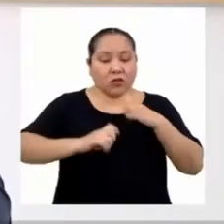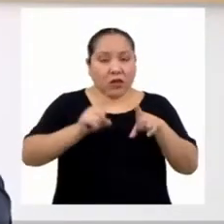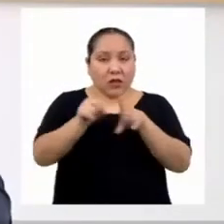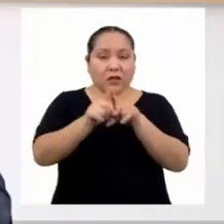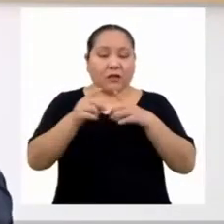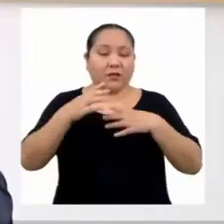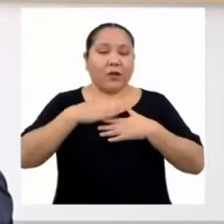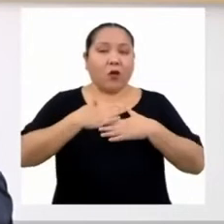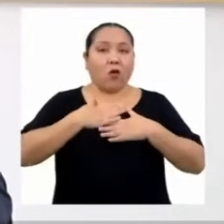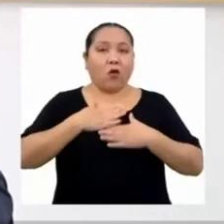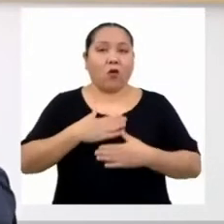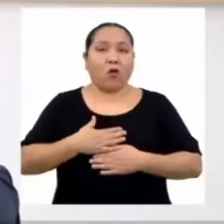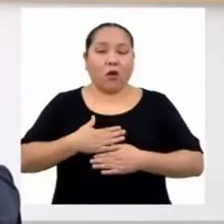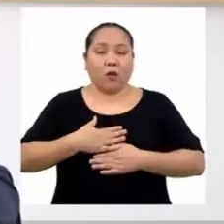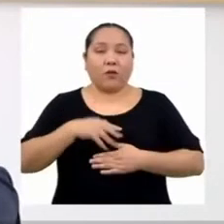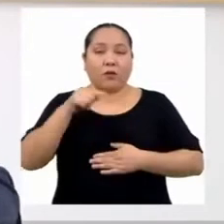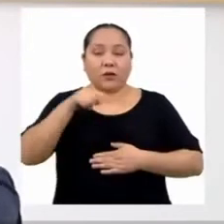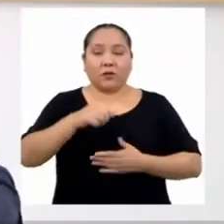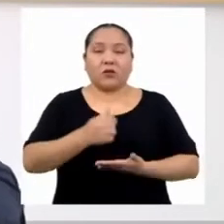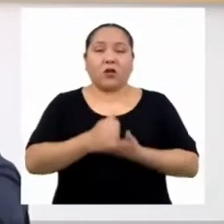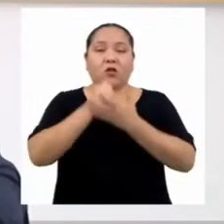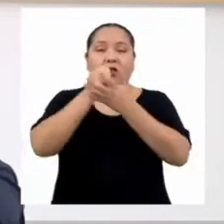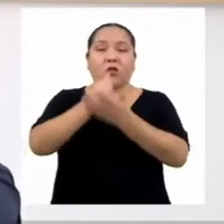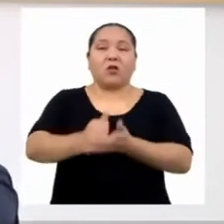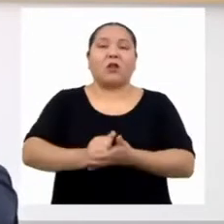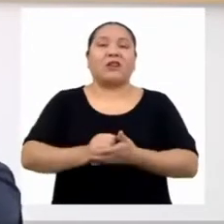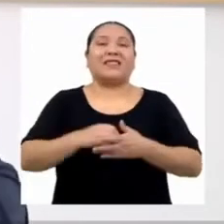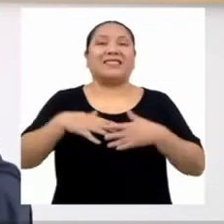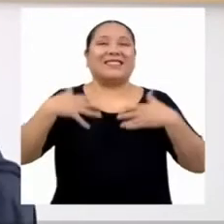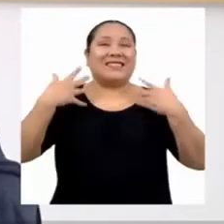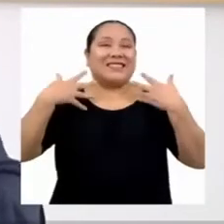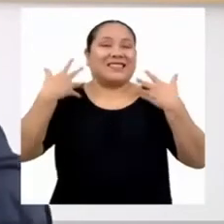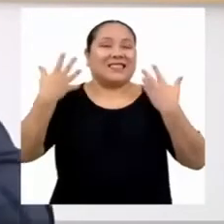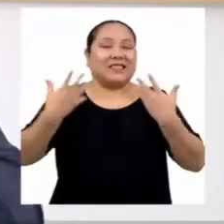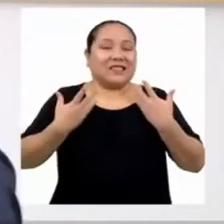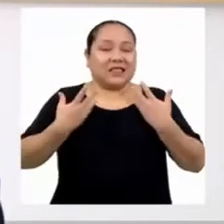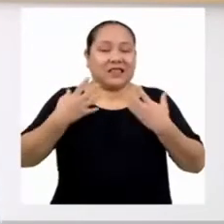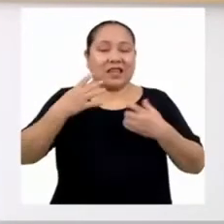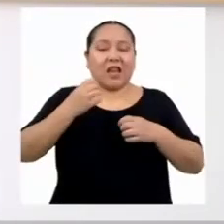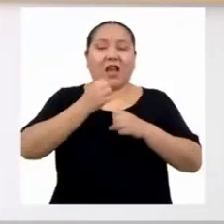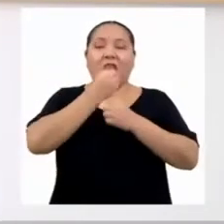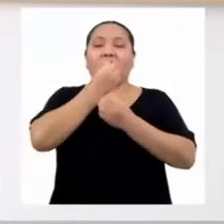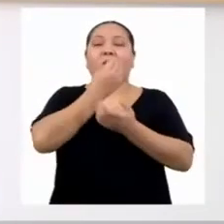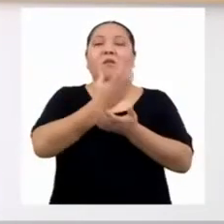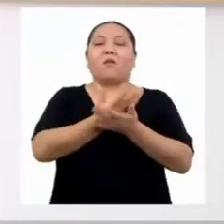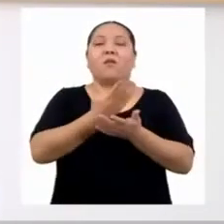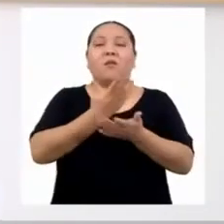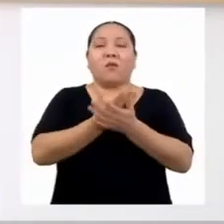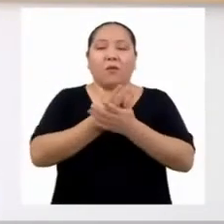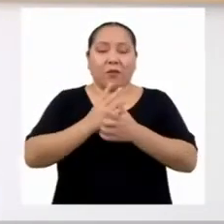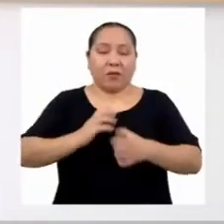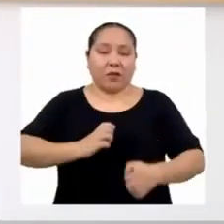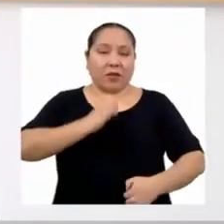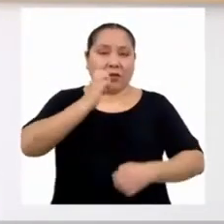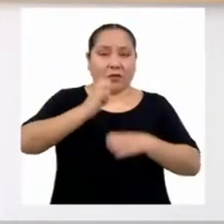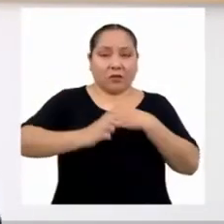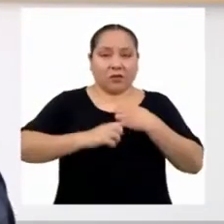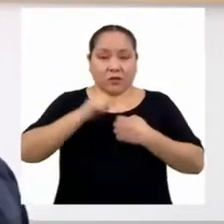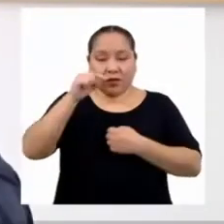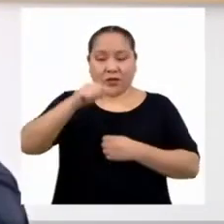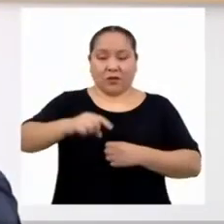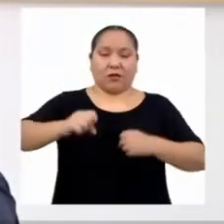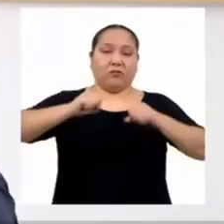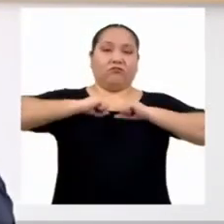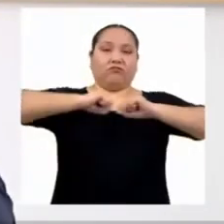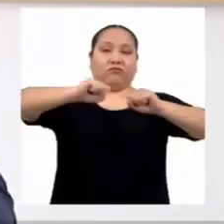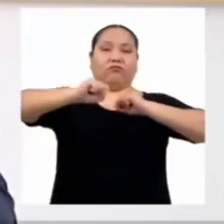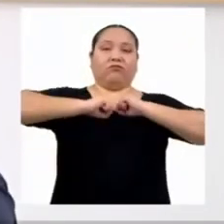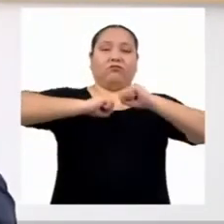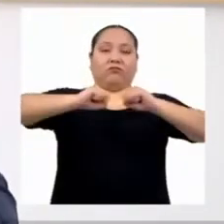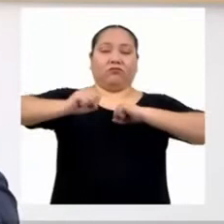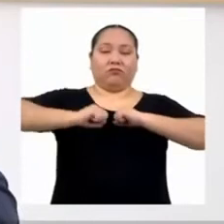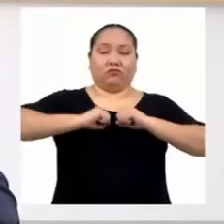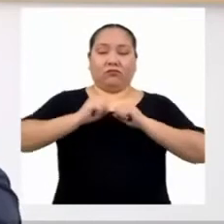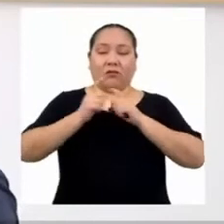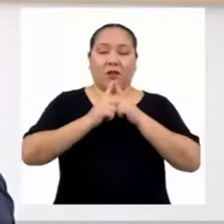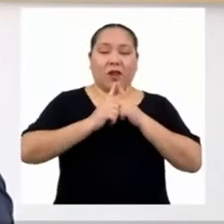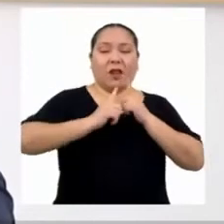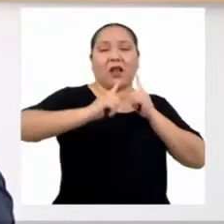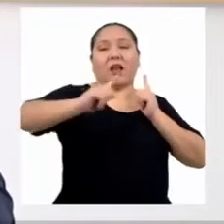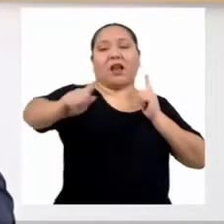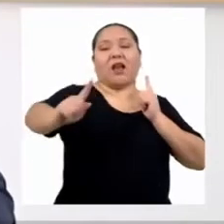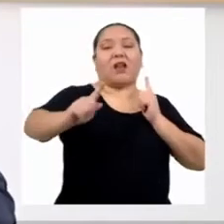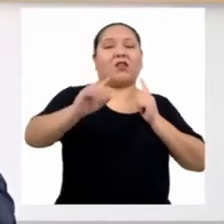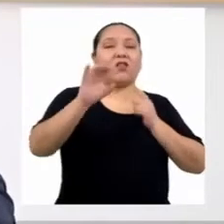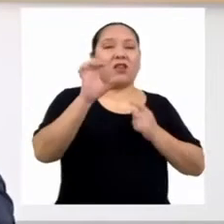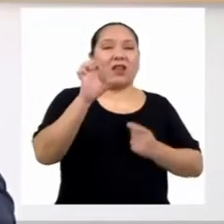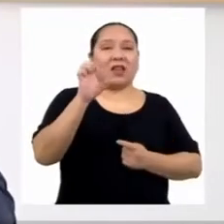que contribuyen a fomentar el buen humor y el bienestar emocional. La actividad física y el deporte nos ayudan a alejarnos del estrés